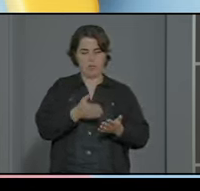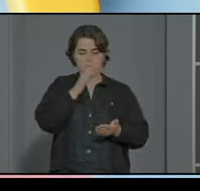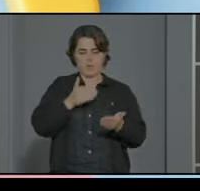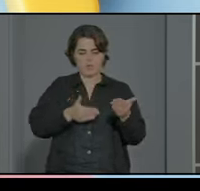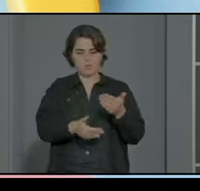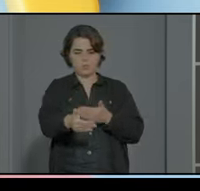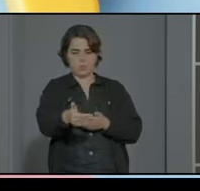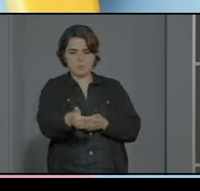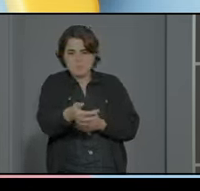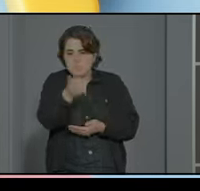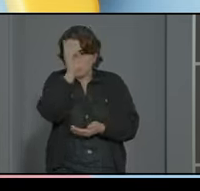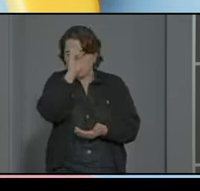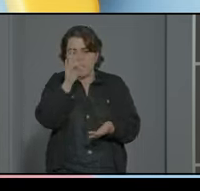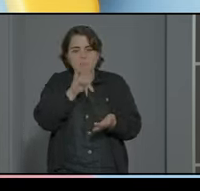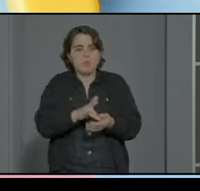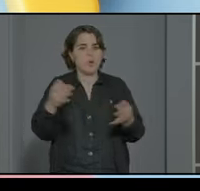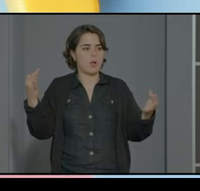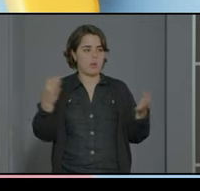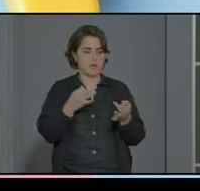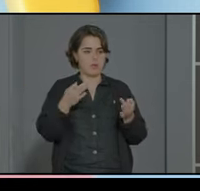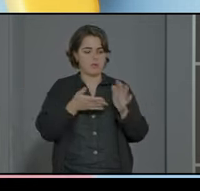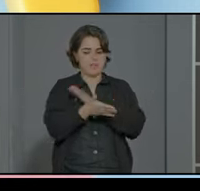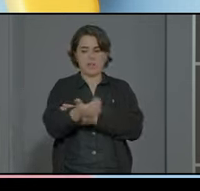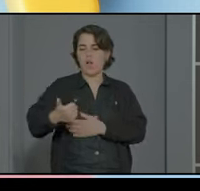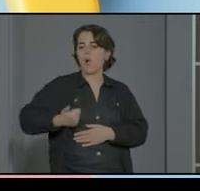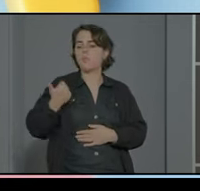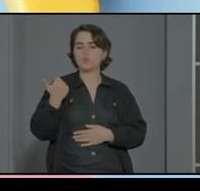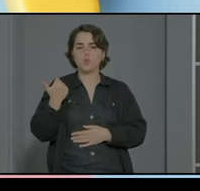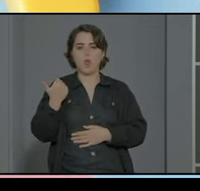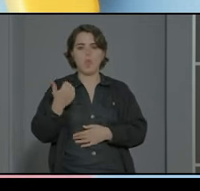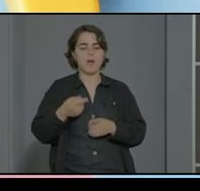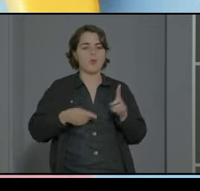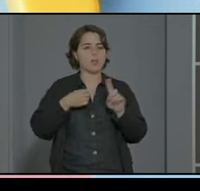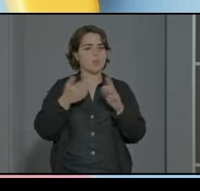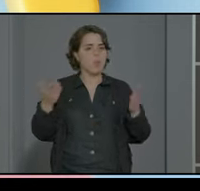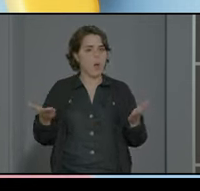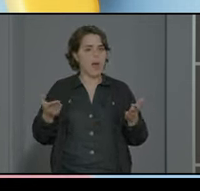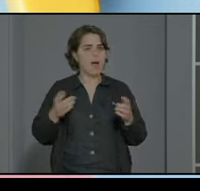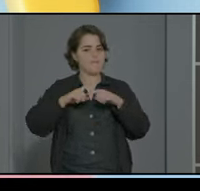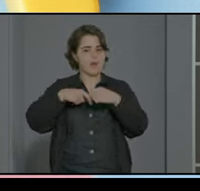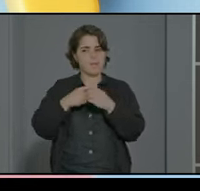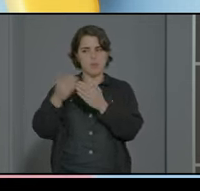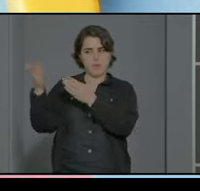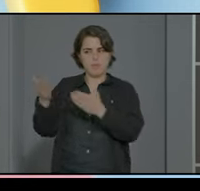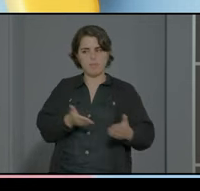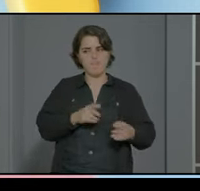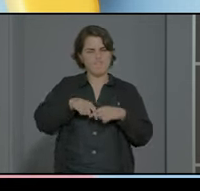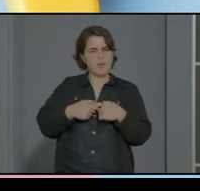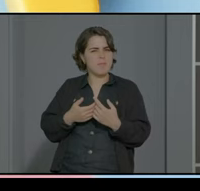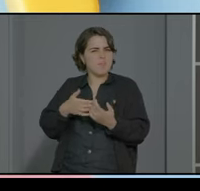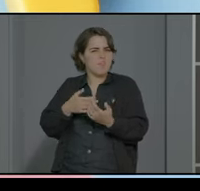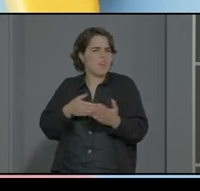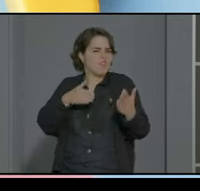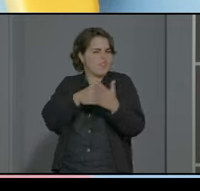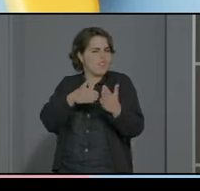futuro y es una oportunidad para pues para acoger a esa familia que tiene una dificultad ¿no? o que tiene un interés especial